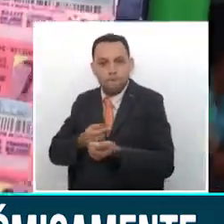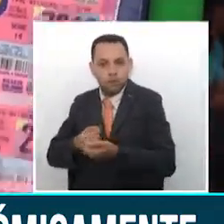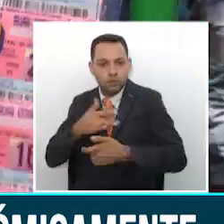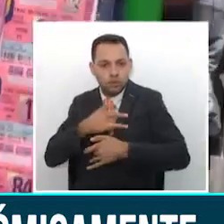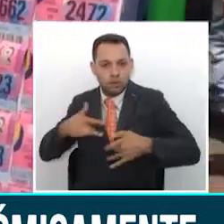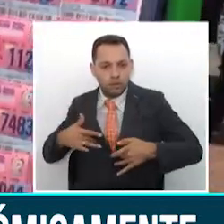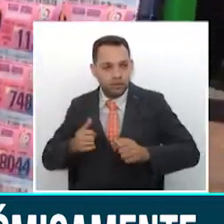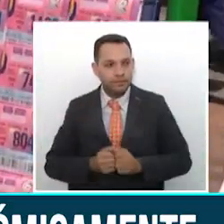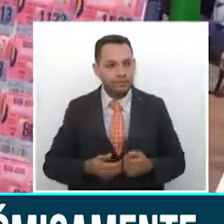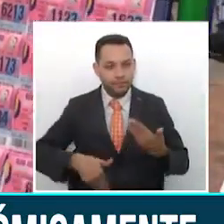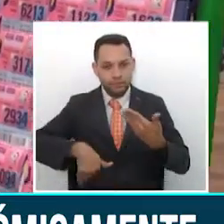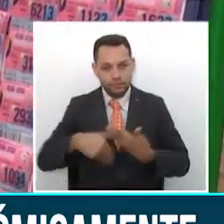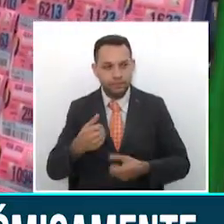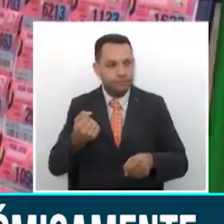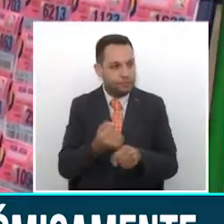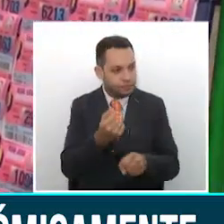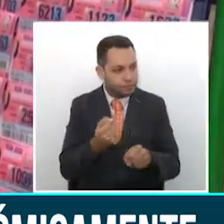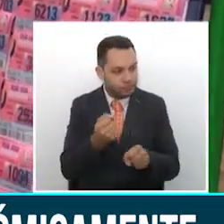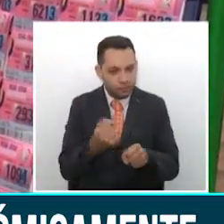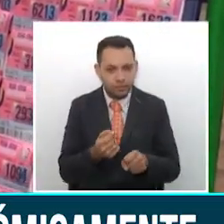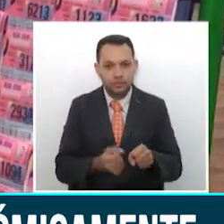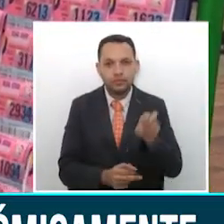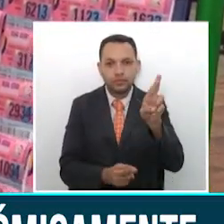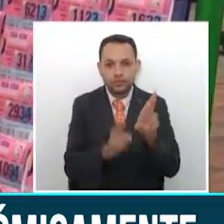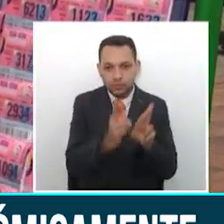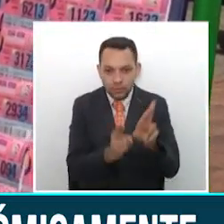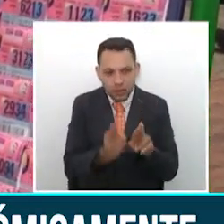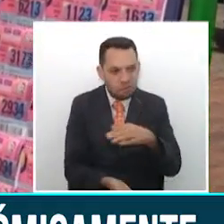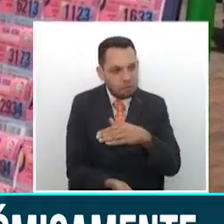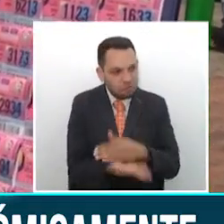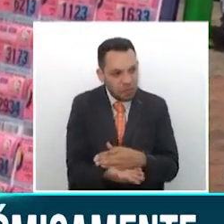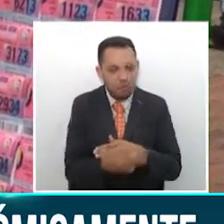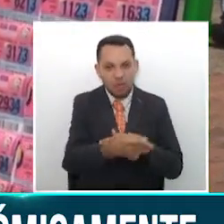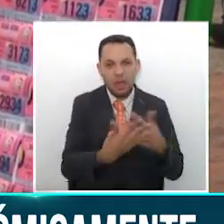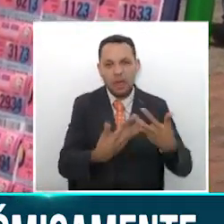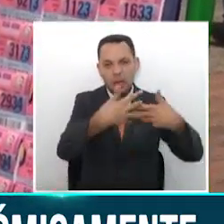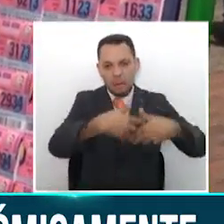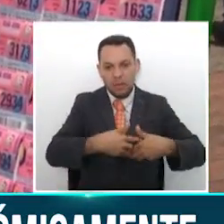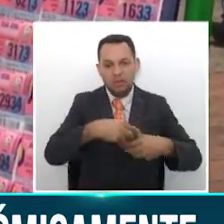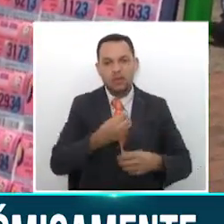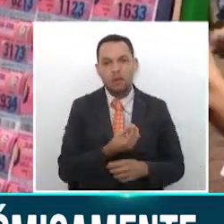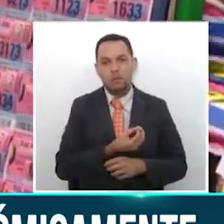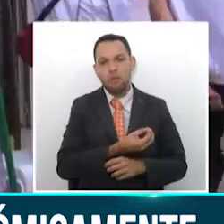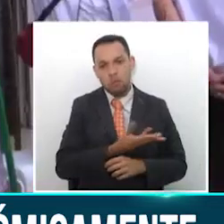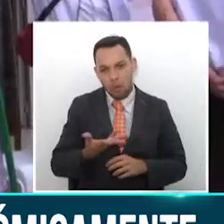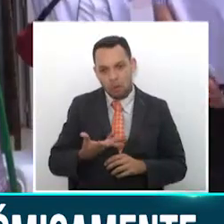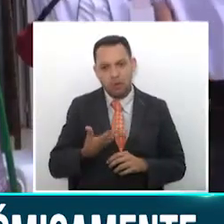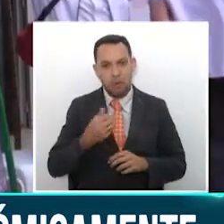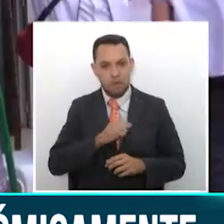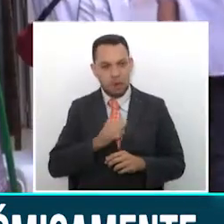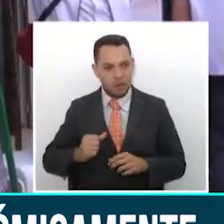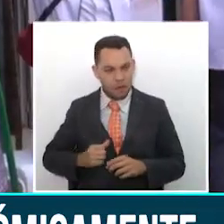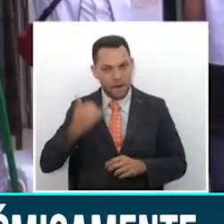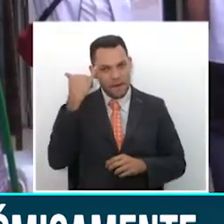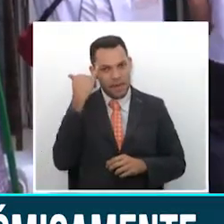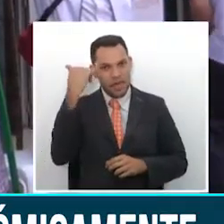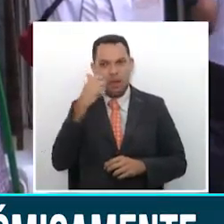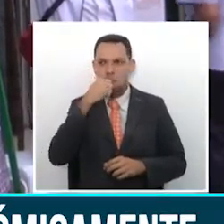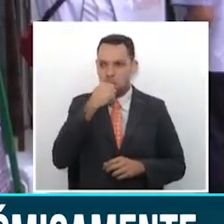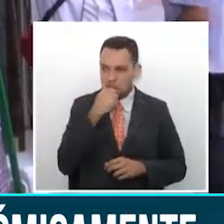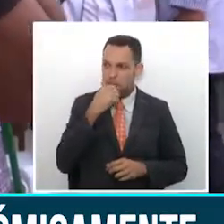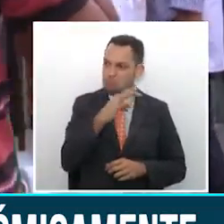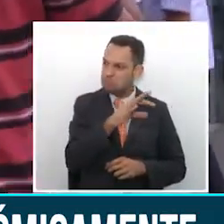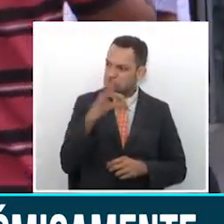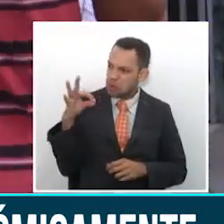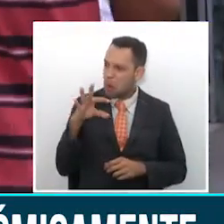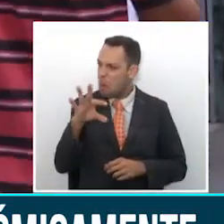reactivación económica dejó la ventana abierta para que las empresas, tanto públicas como privadas, se vean en la necesidad de reinventarse, de buscar nuevas opciones